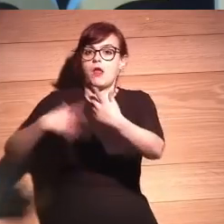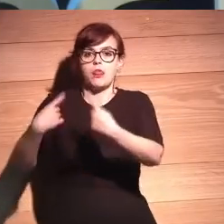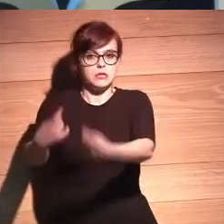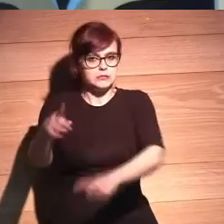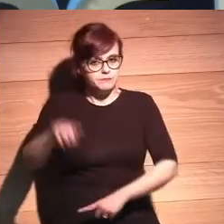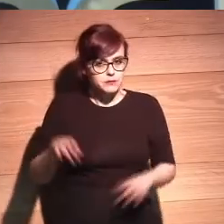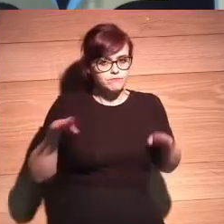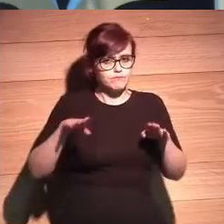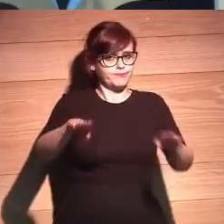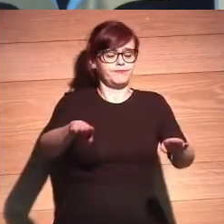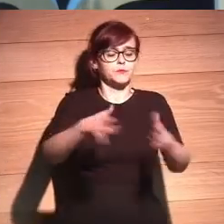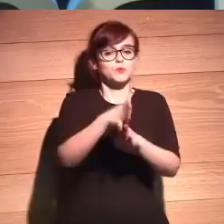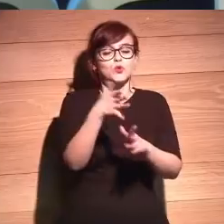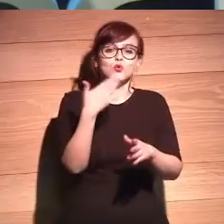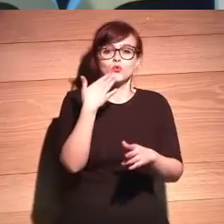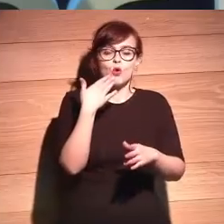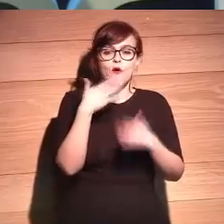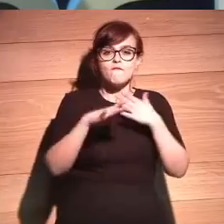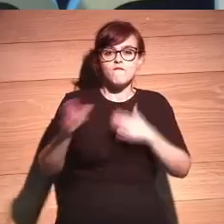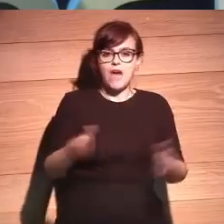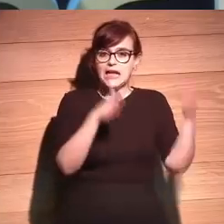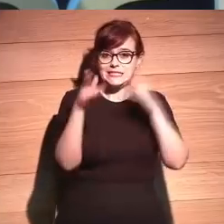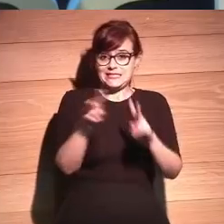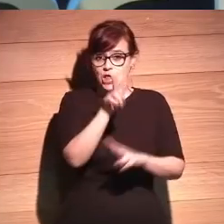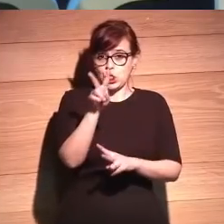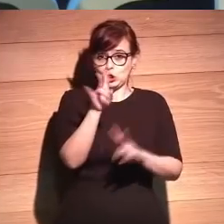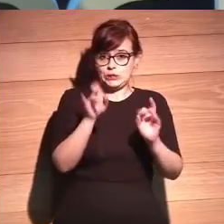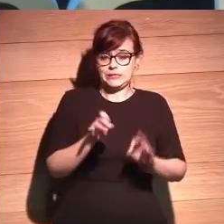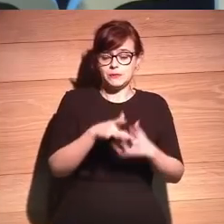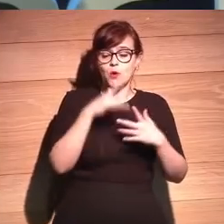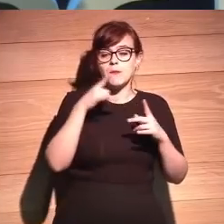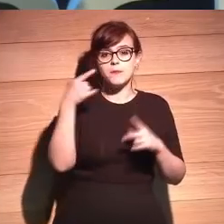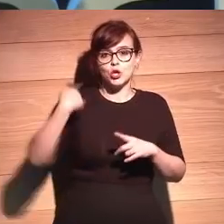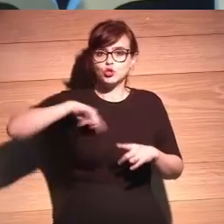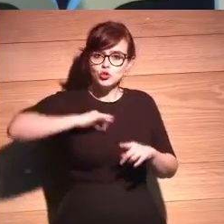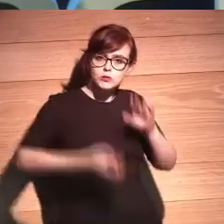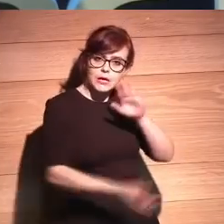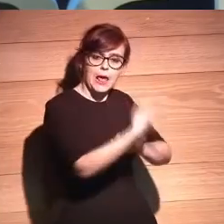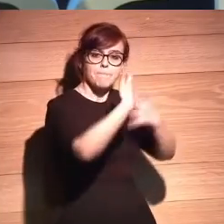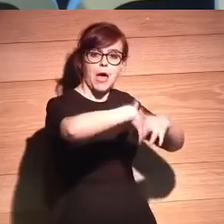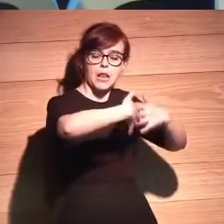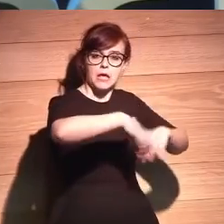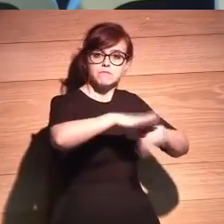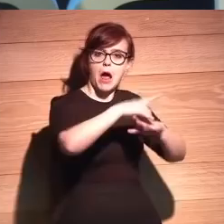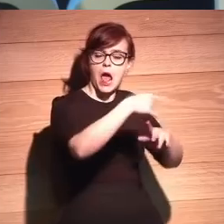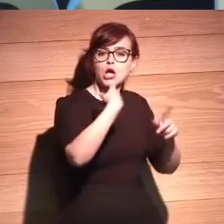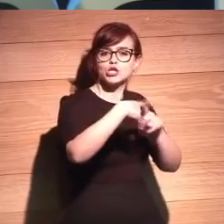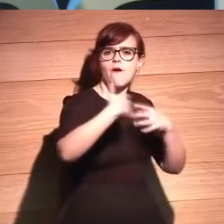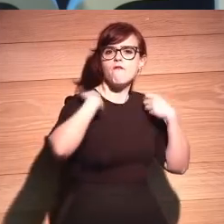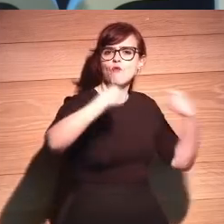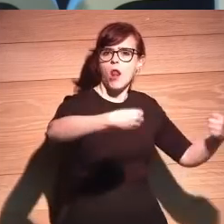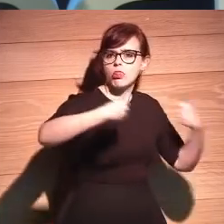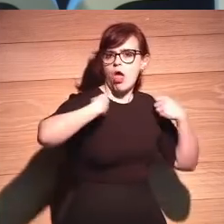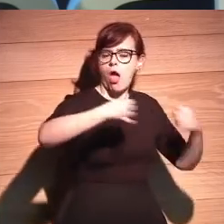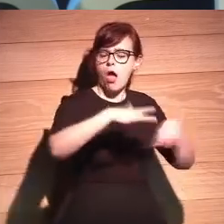Pasas de... O vamos como por dos fases principales en las cuales inventamos máquinas para ejercicios más físicos de fuerza,